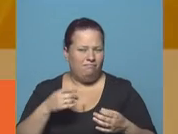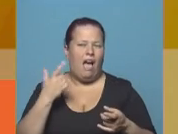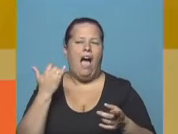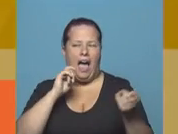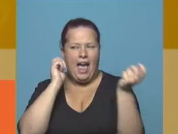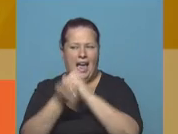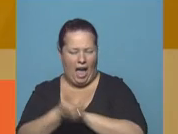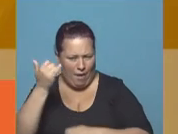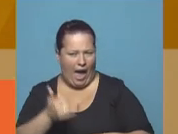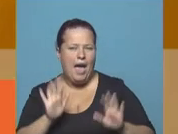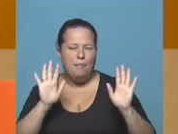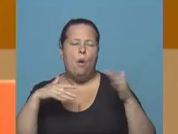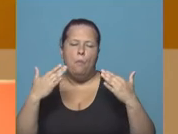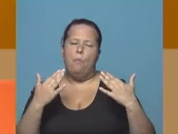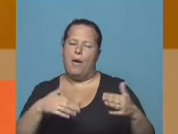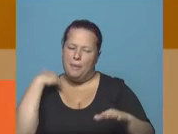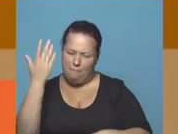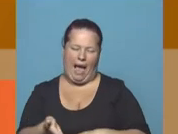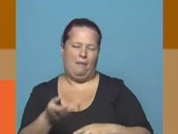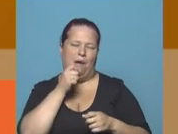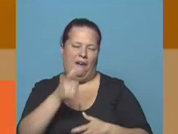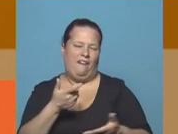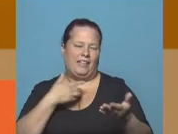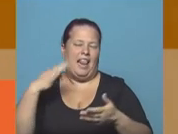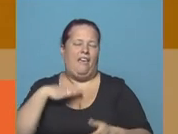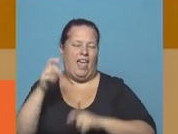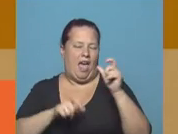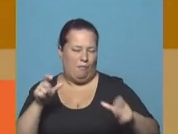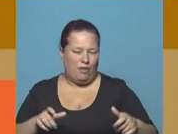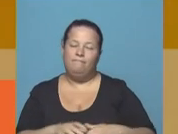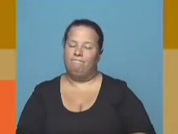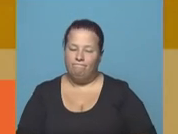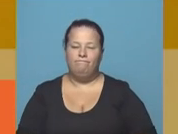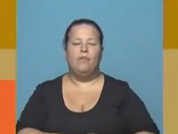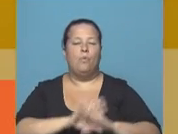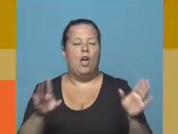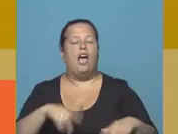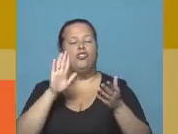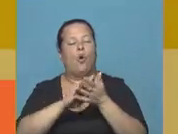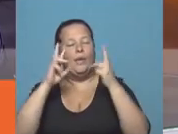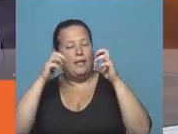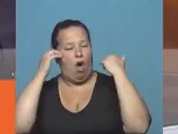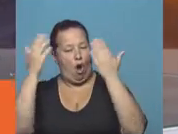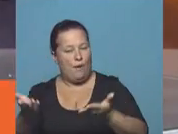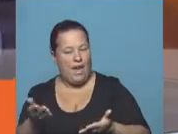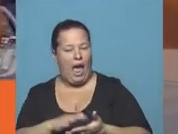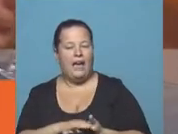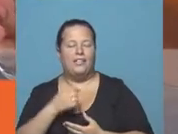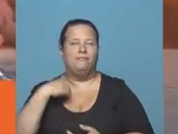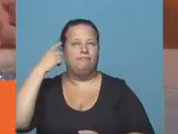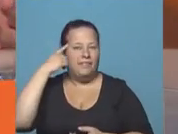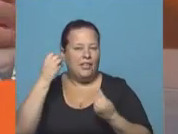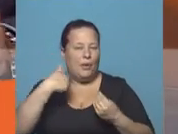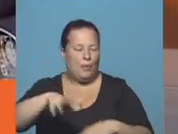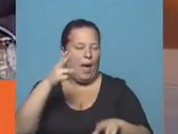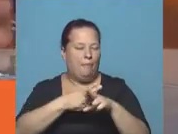cambio, pero se podría hacer mucho más para facilitar la vida a la gente, ¿no? Sí. Atilio, yendo a los homenajes, concretamente nos imaginamos lo que